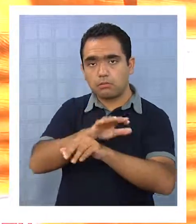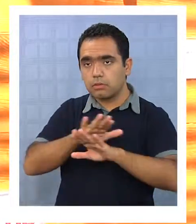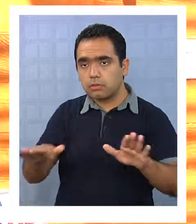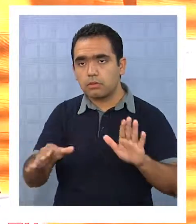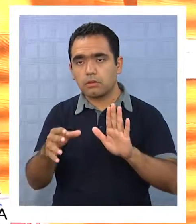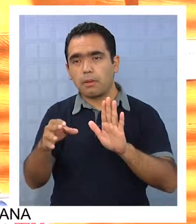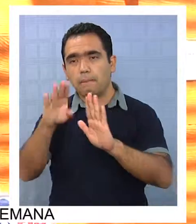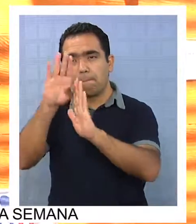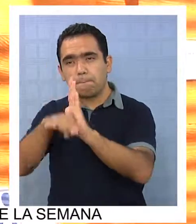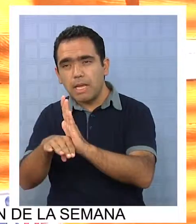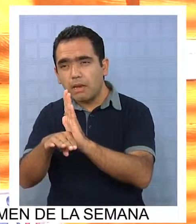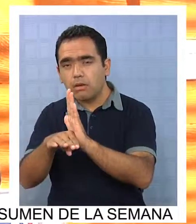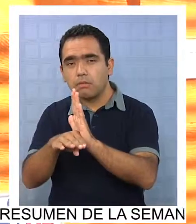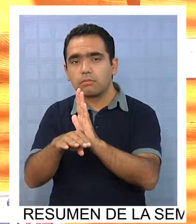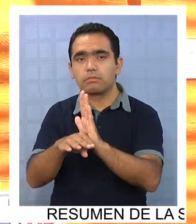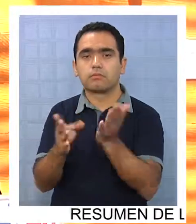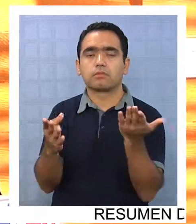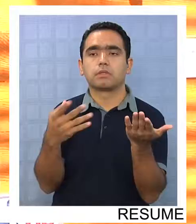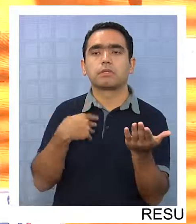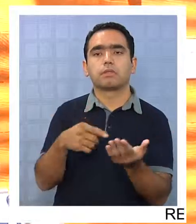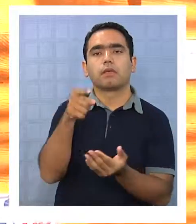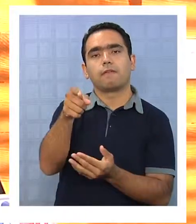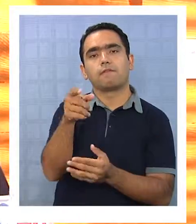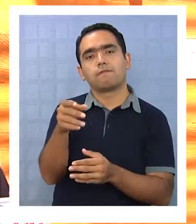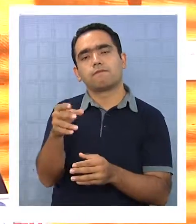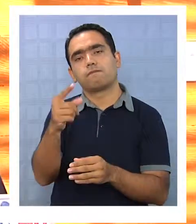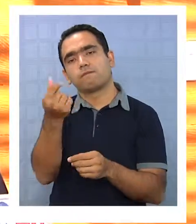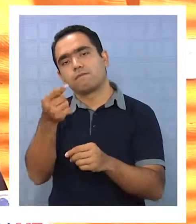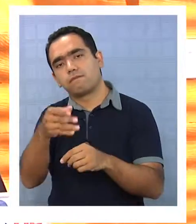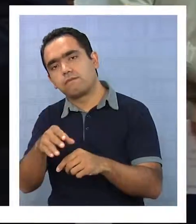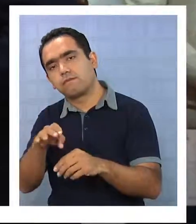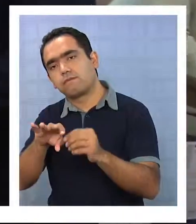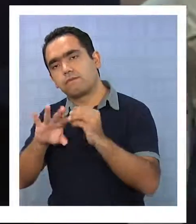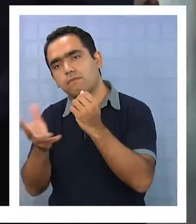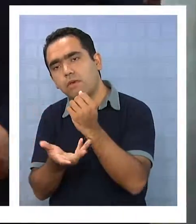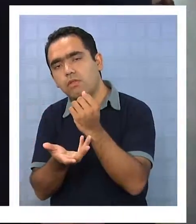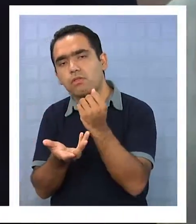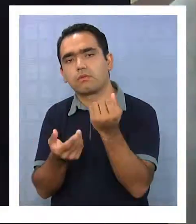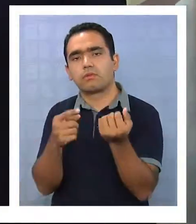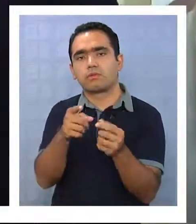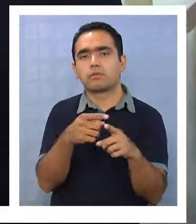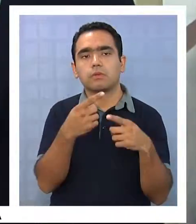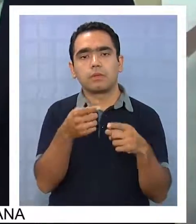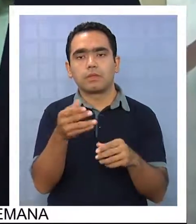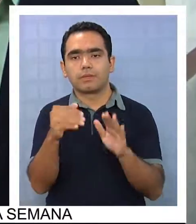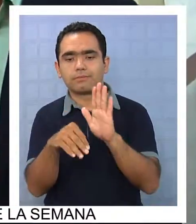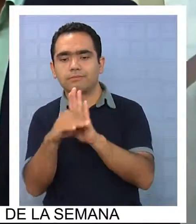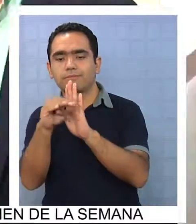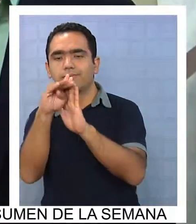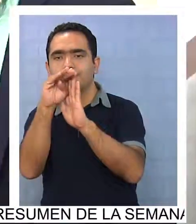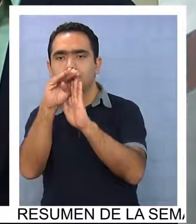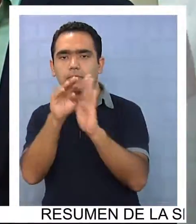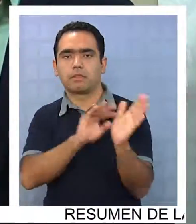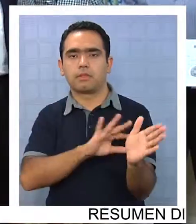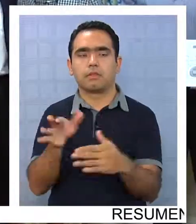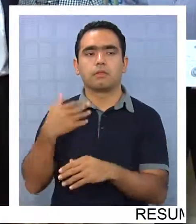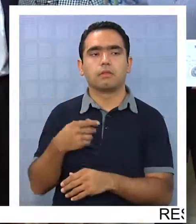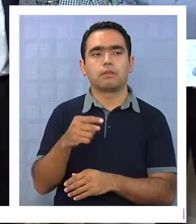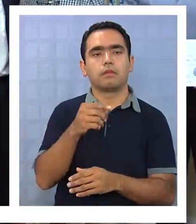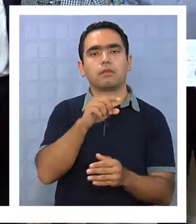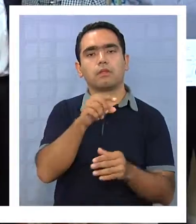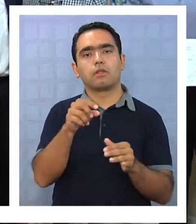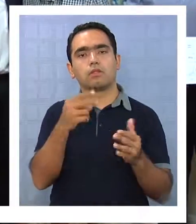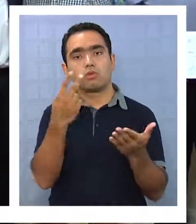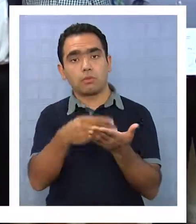eso es menos plata, queda para el Fondo Común, que es lo que permite que las listas de espera corran. Respecto de las postulaciones al